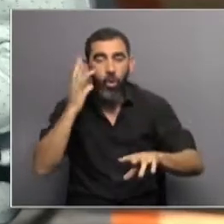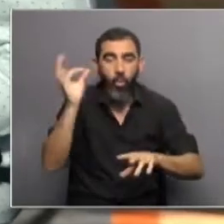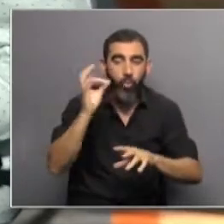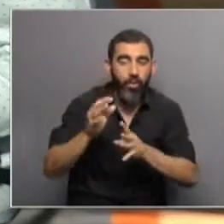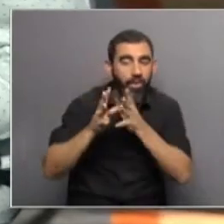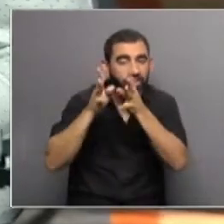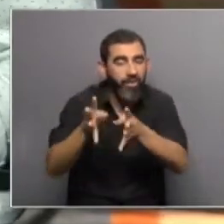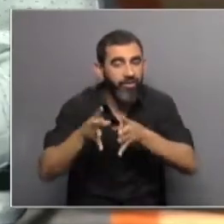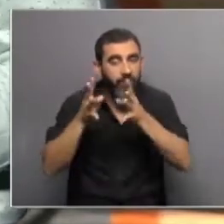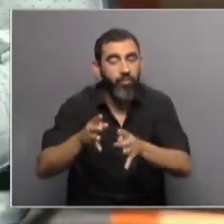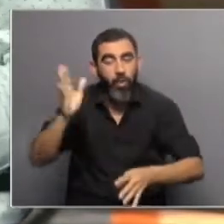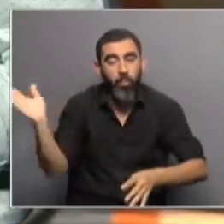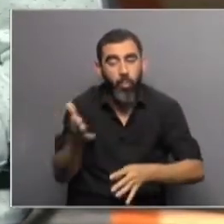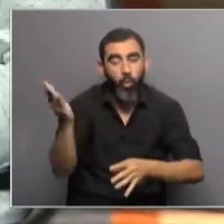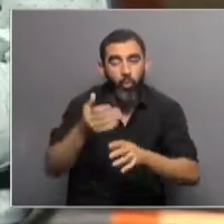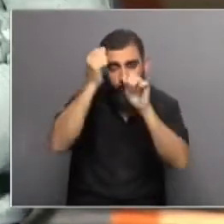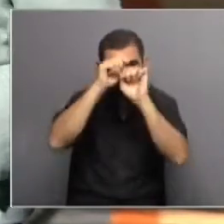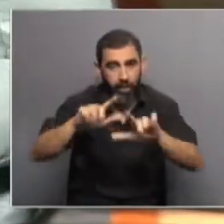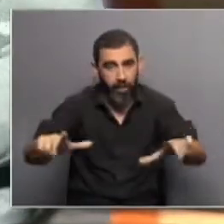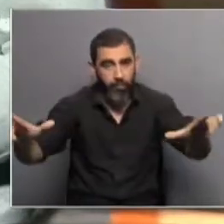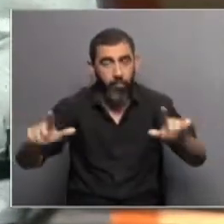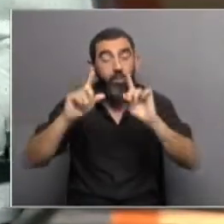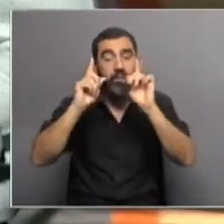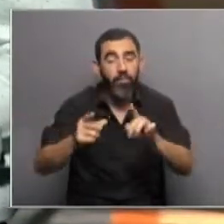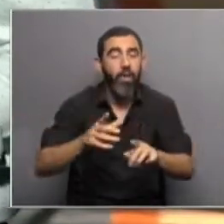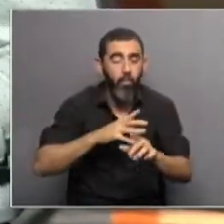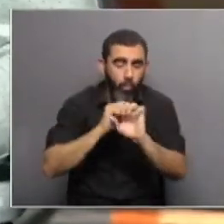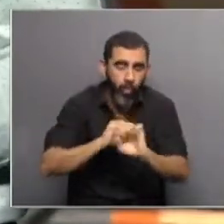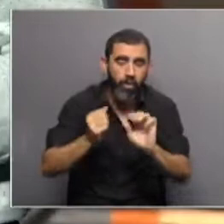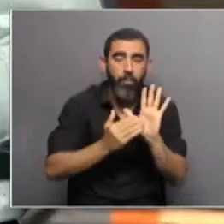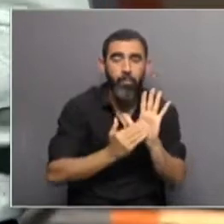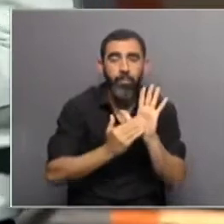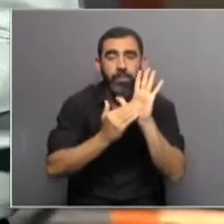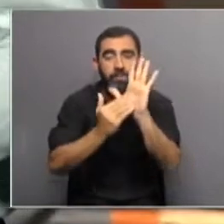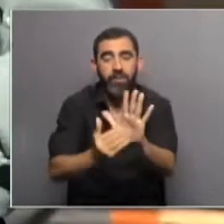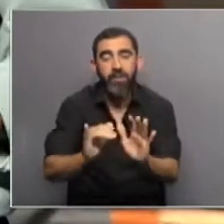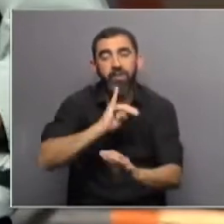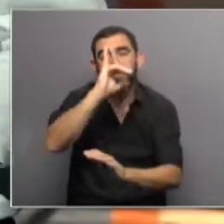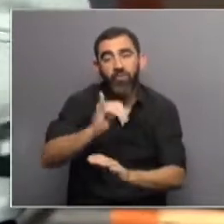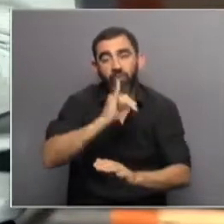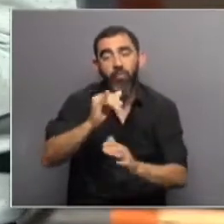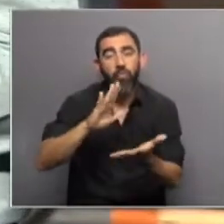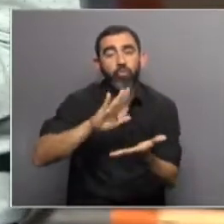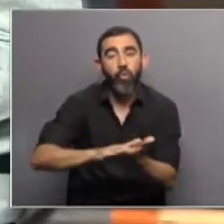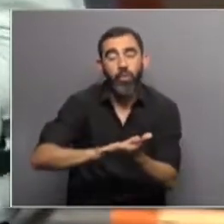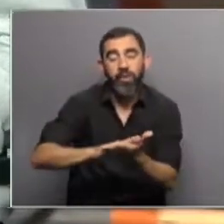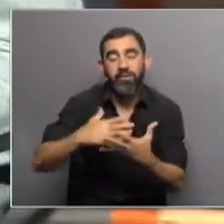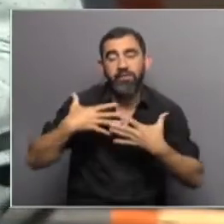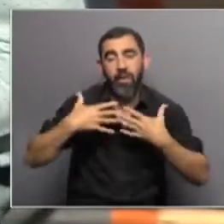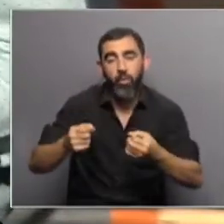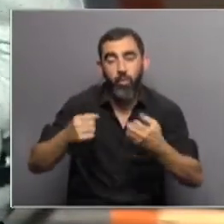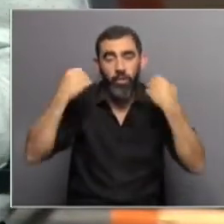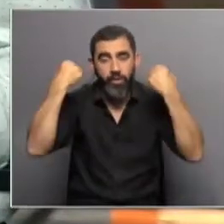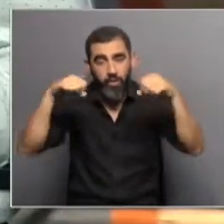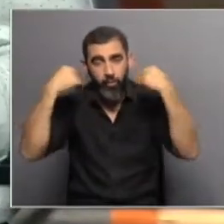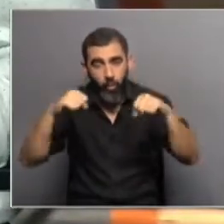para el sector productivo rural. Además habrá tiempo para presentarles informes sobre salud y deportes y sobre